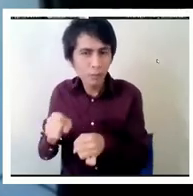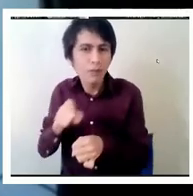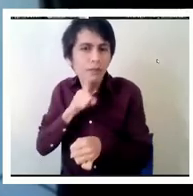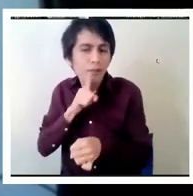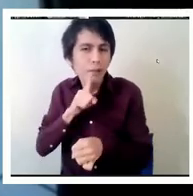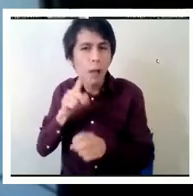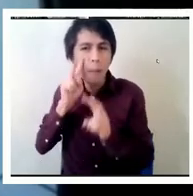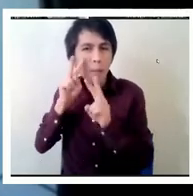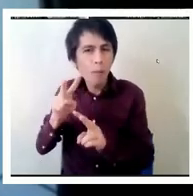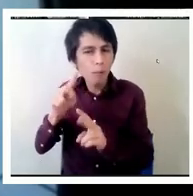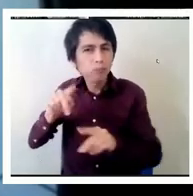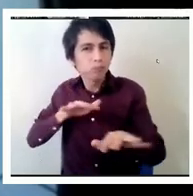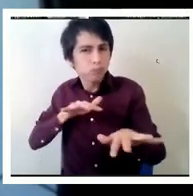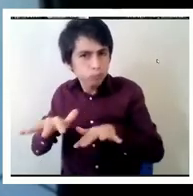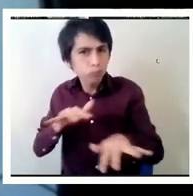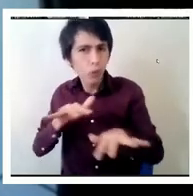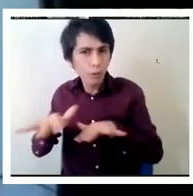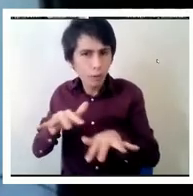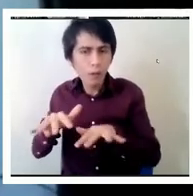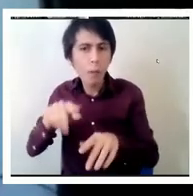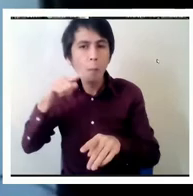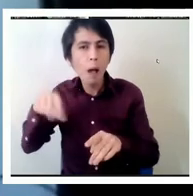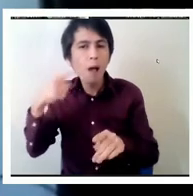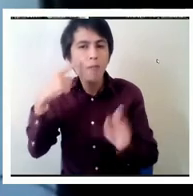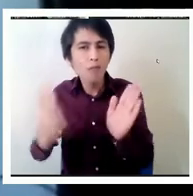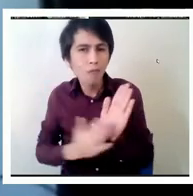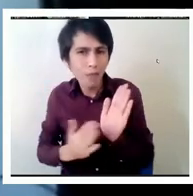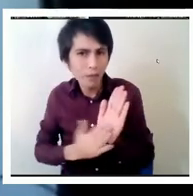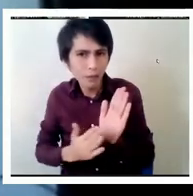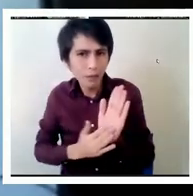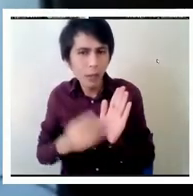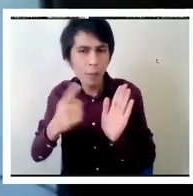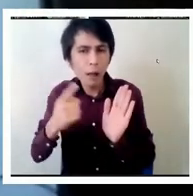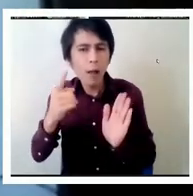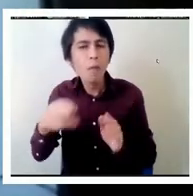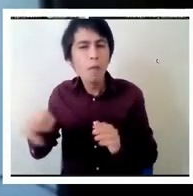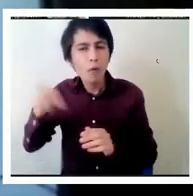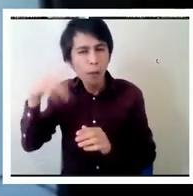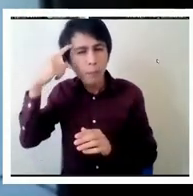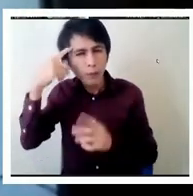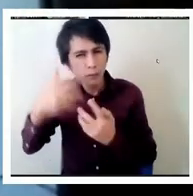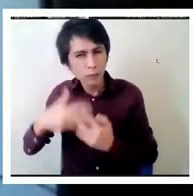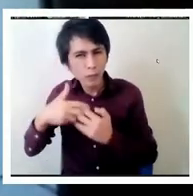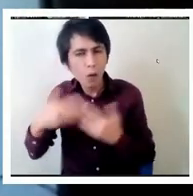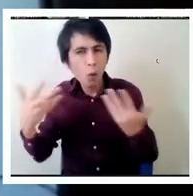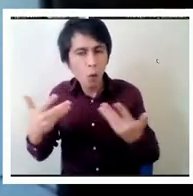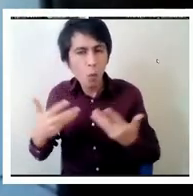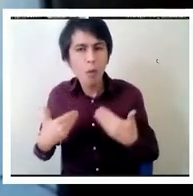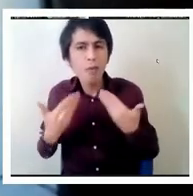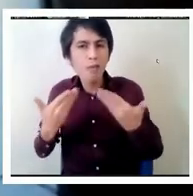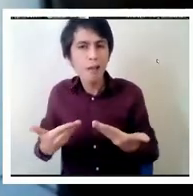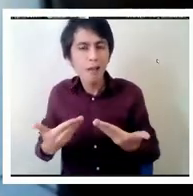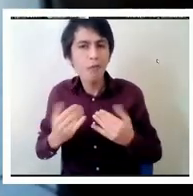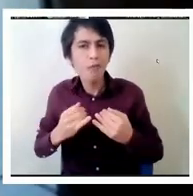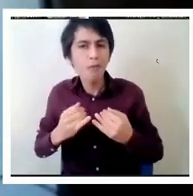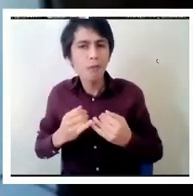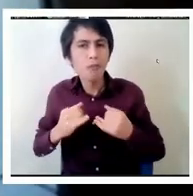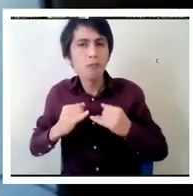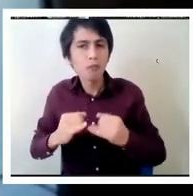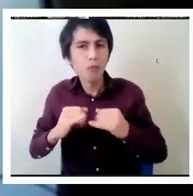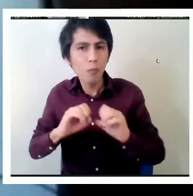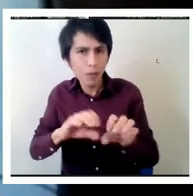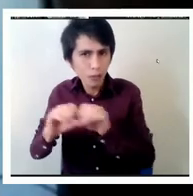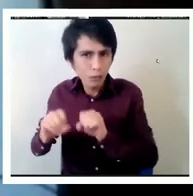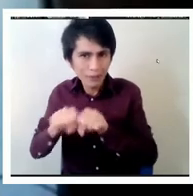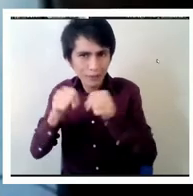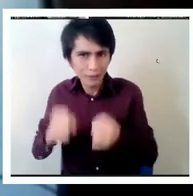ofrecen importantes sugerencias para repensar cómo entregamos información que el sistema necesita. Tanto los estudiantes como